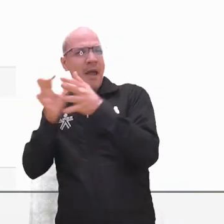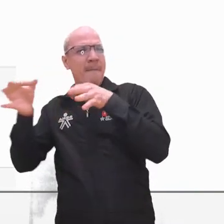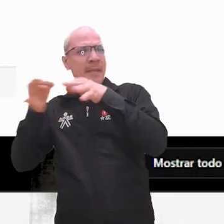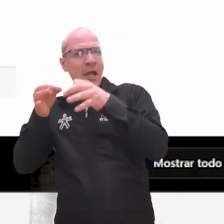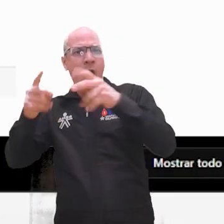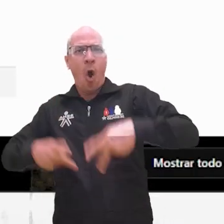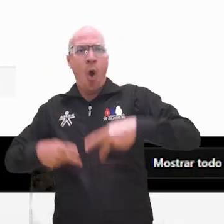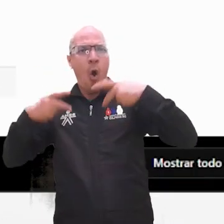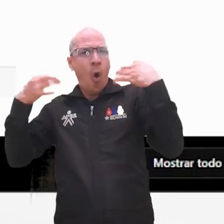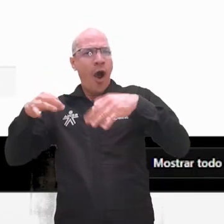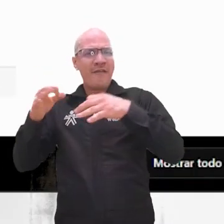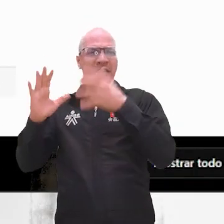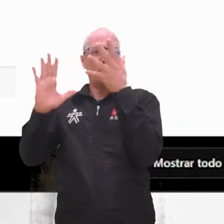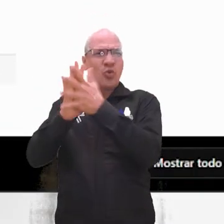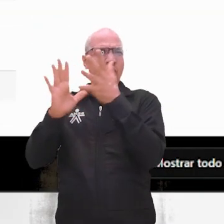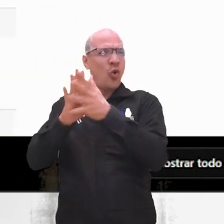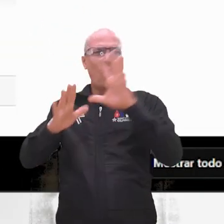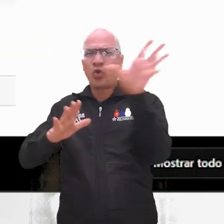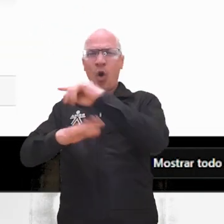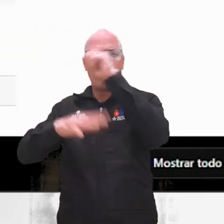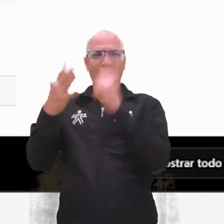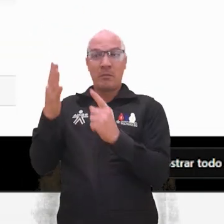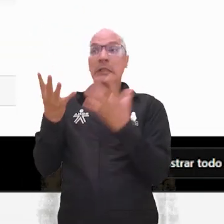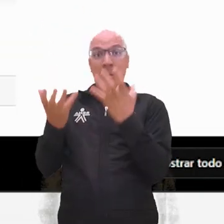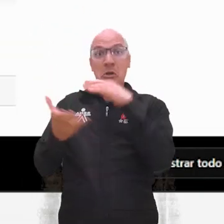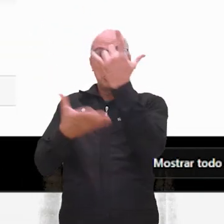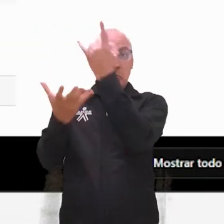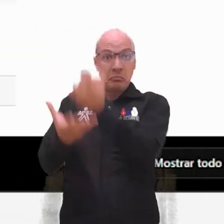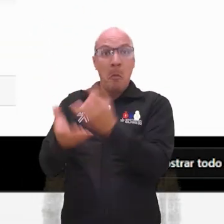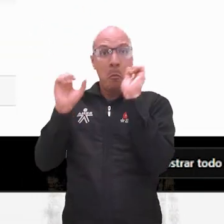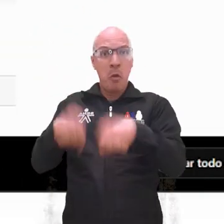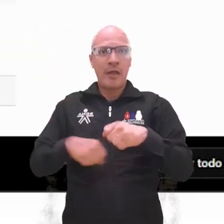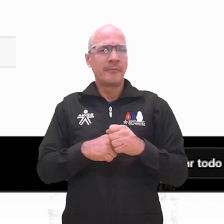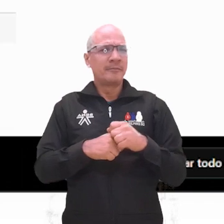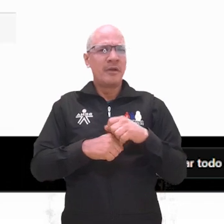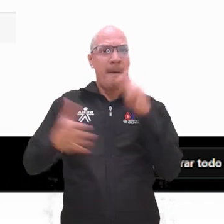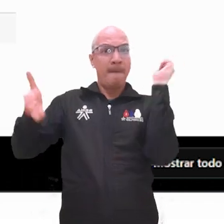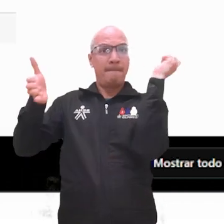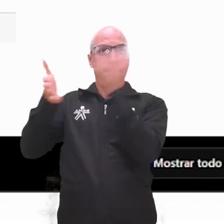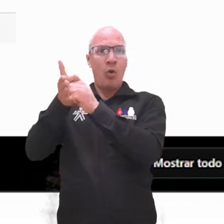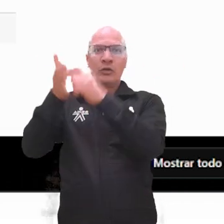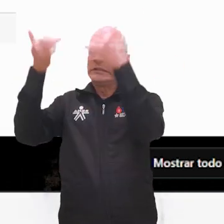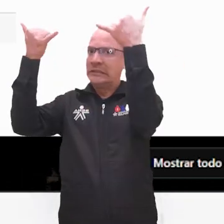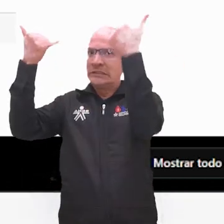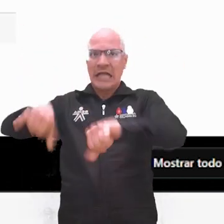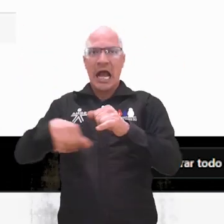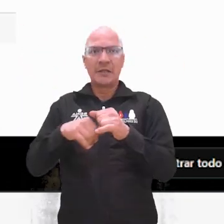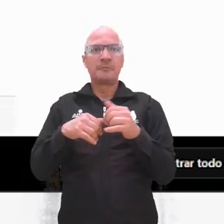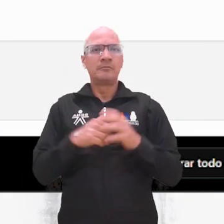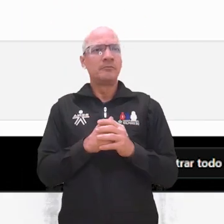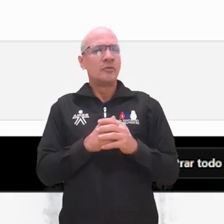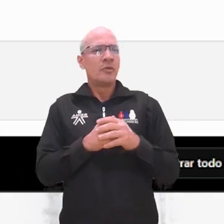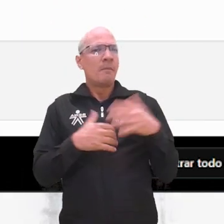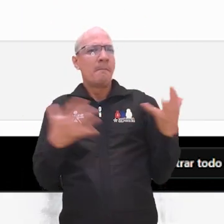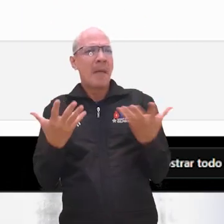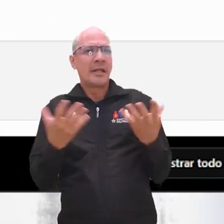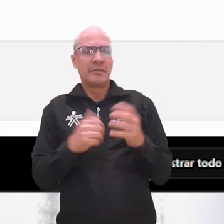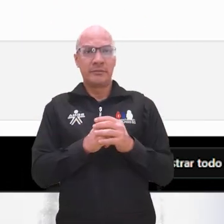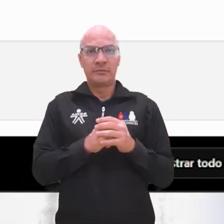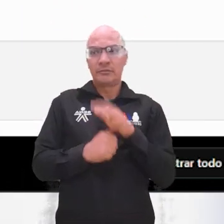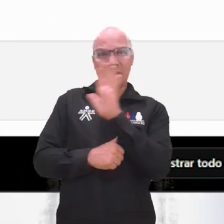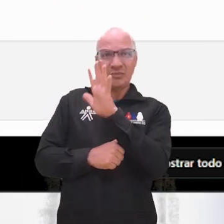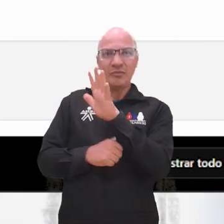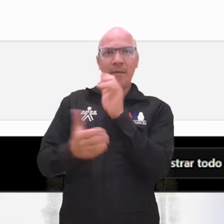con las categorías y documentos alojados en el sistema, los cuales puedes descargar en cualquier momento. Da clic en el botón